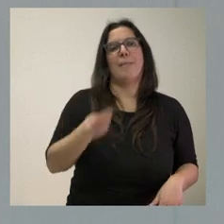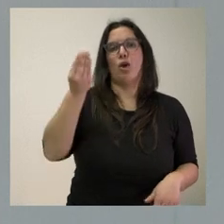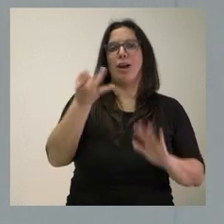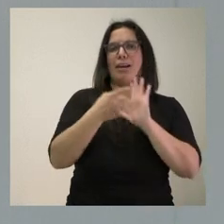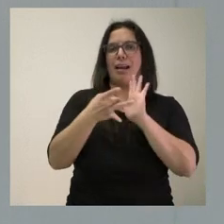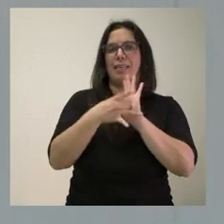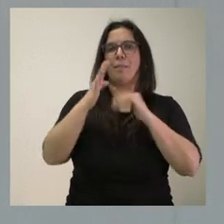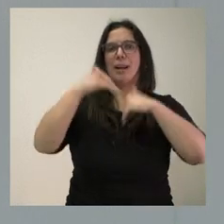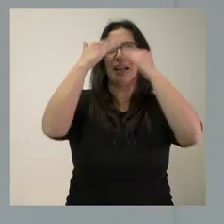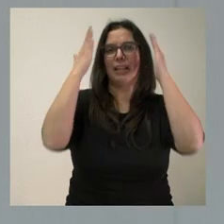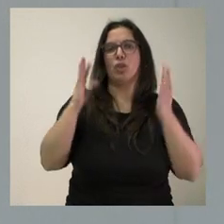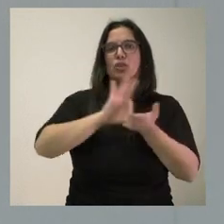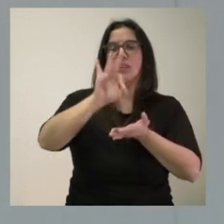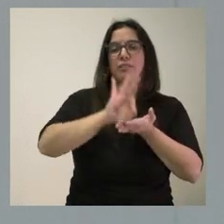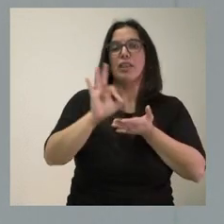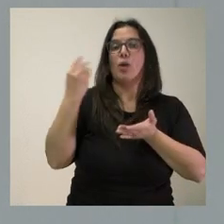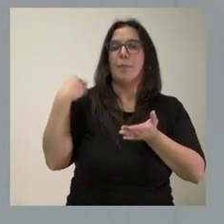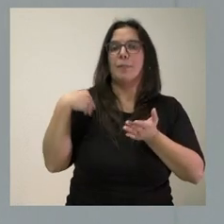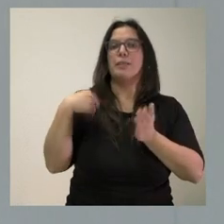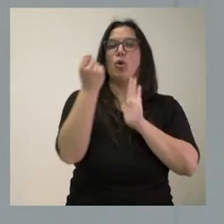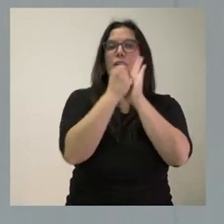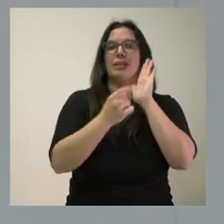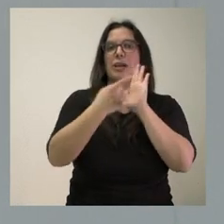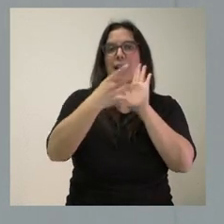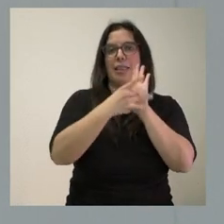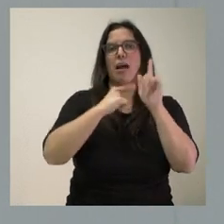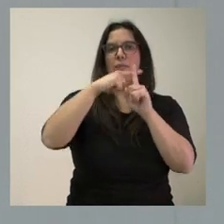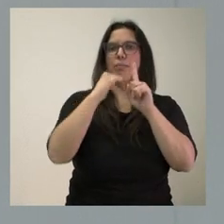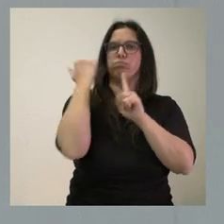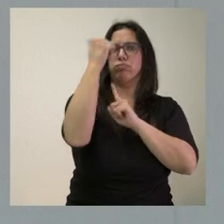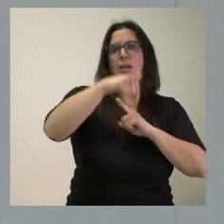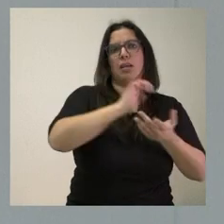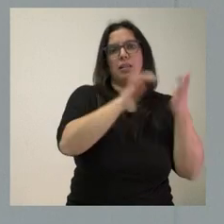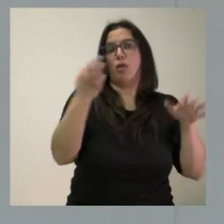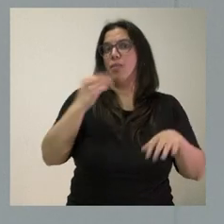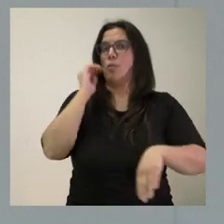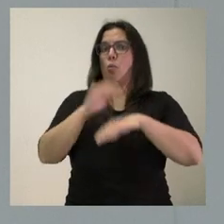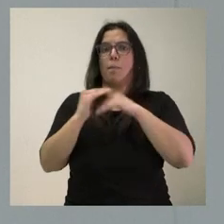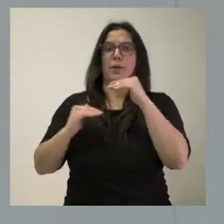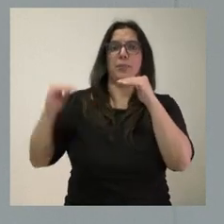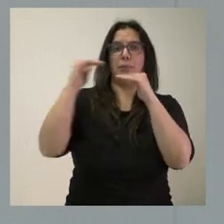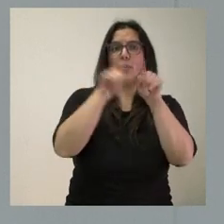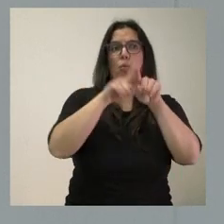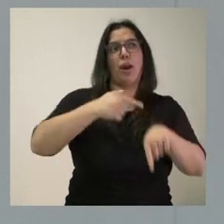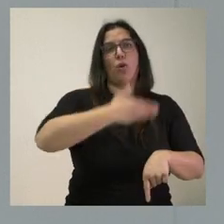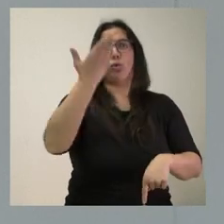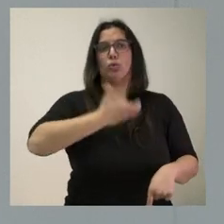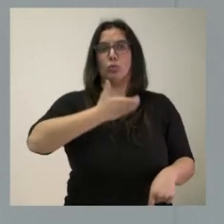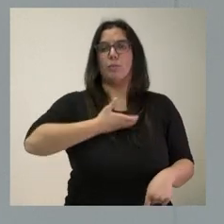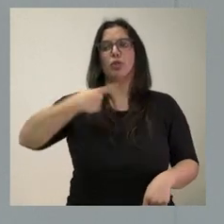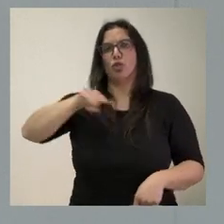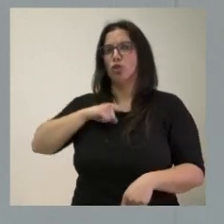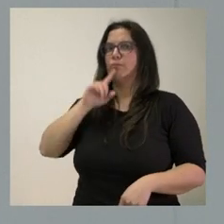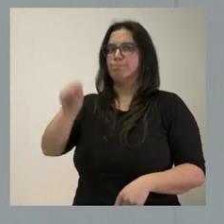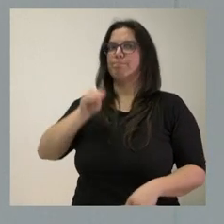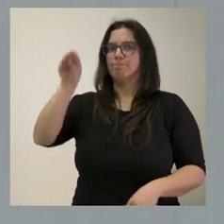calidad en la prestación del servicio dentro de los estándares altos que tenemos en nuestra comunidad autónoma y que se tiene por parte de otros ayuntamientos. Y eso es algo en el que le hemos insistido